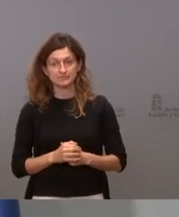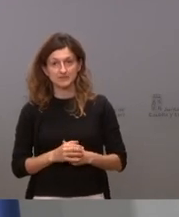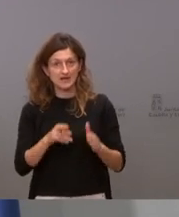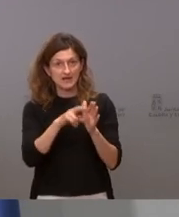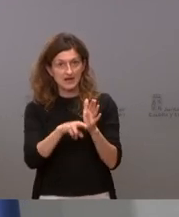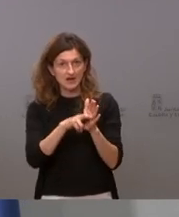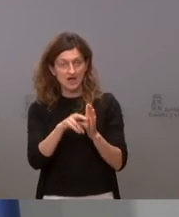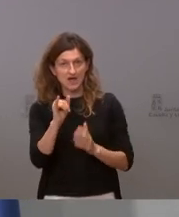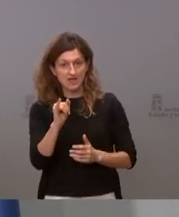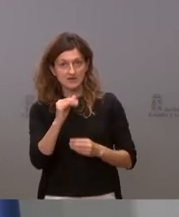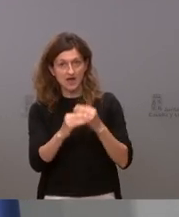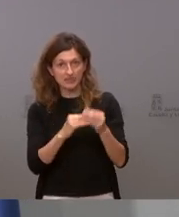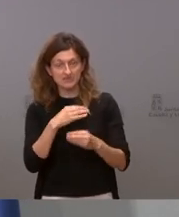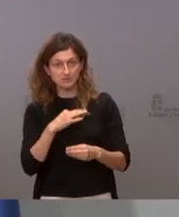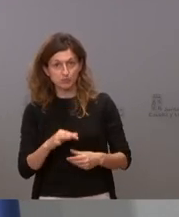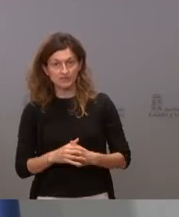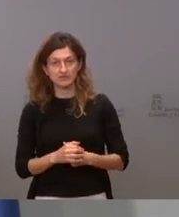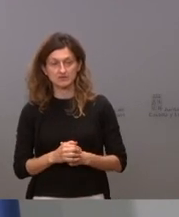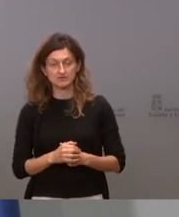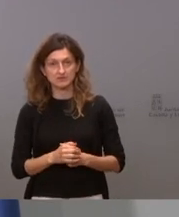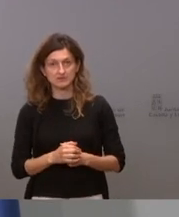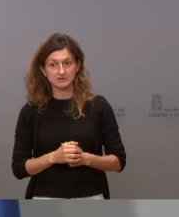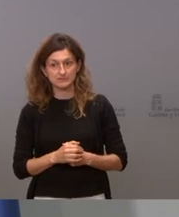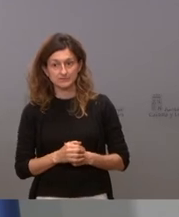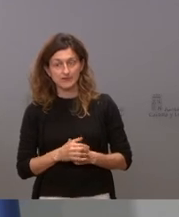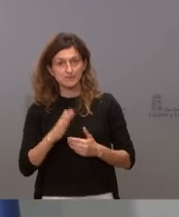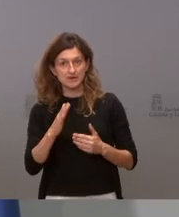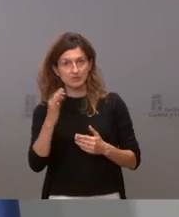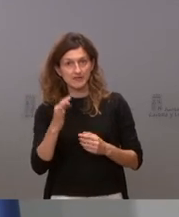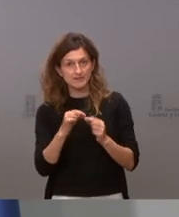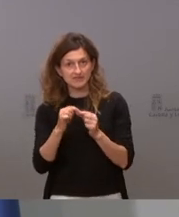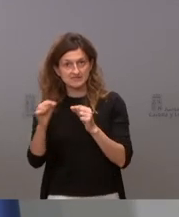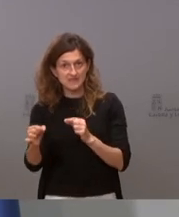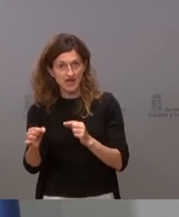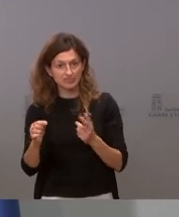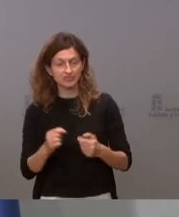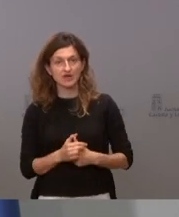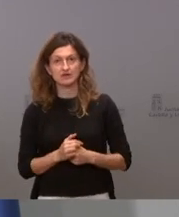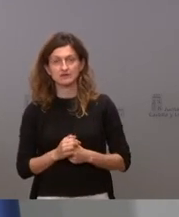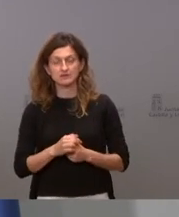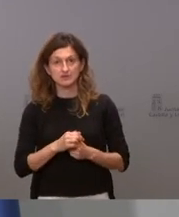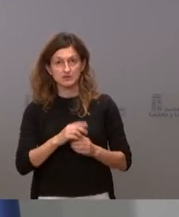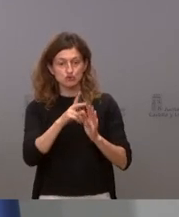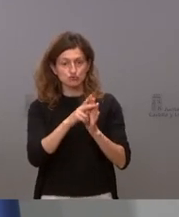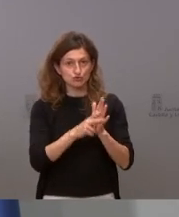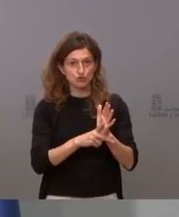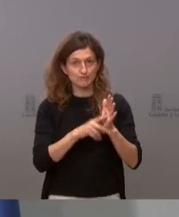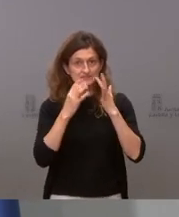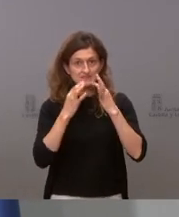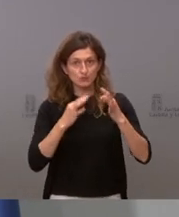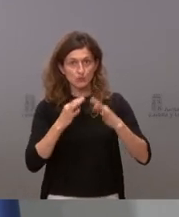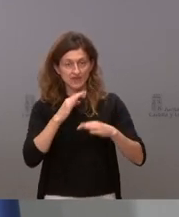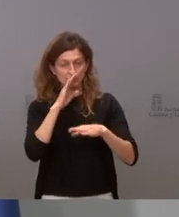pueden realizar siempre y cuando mantengamos la distancia y mantengamos las medidas y en este momento